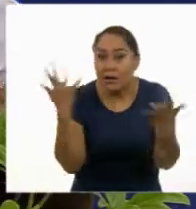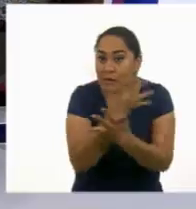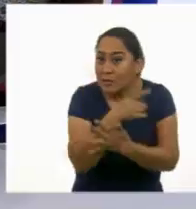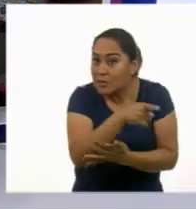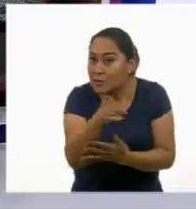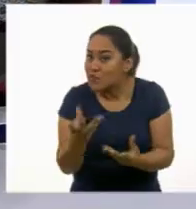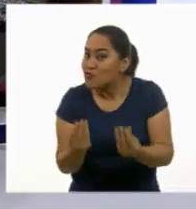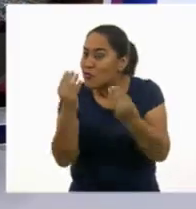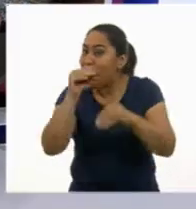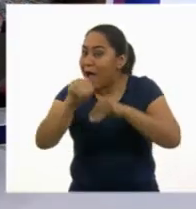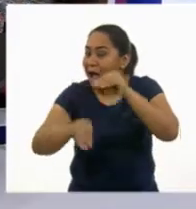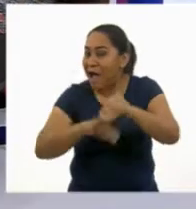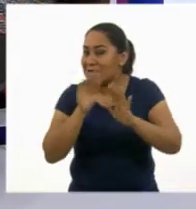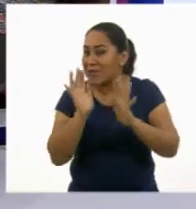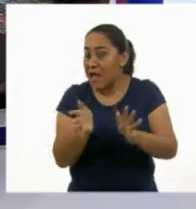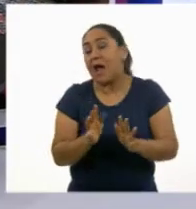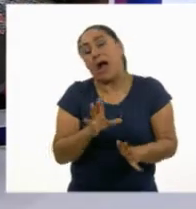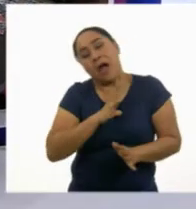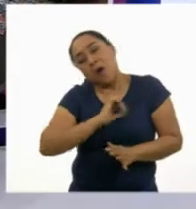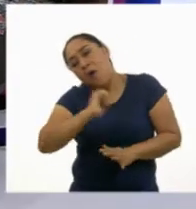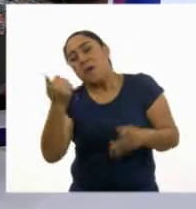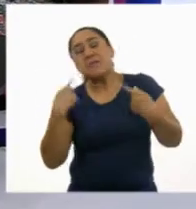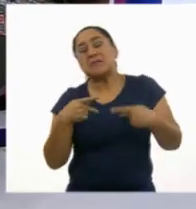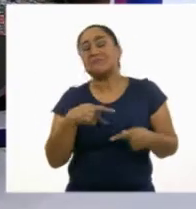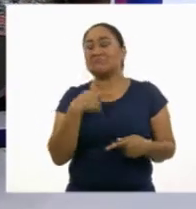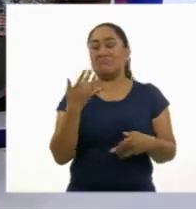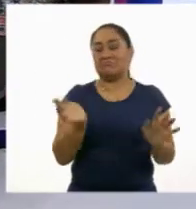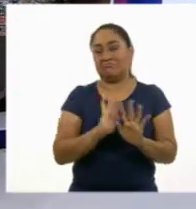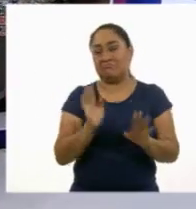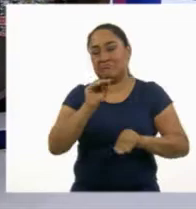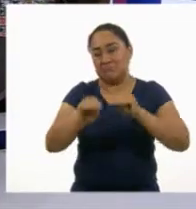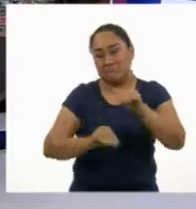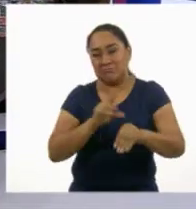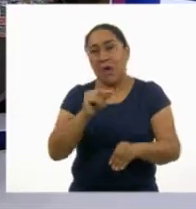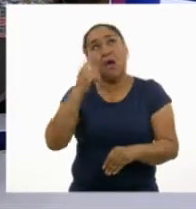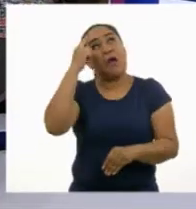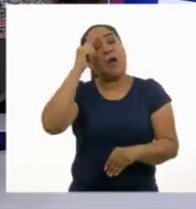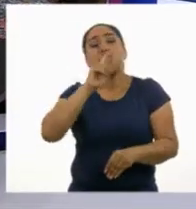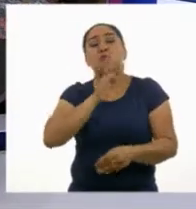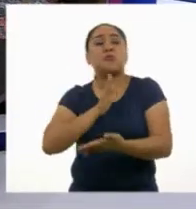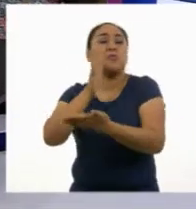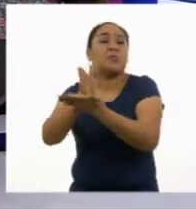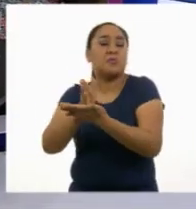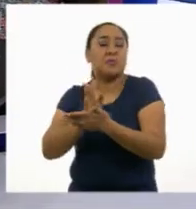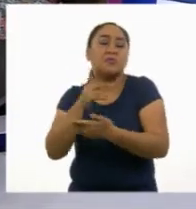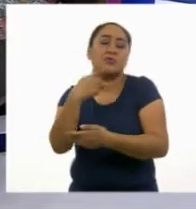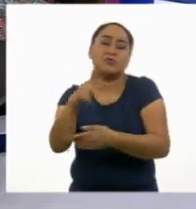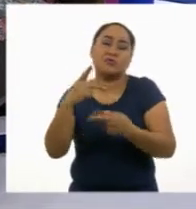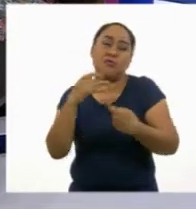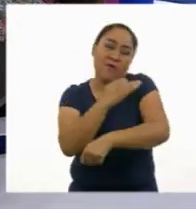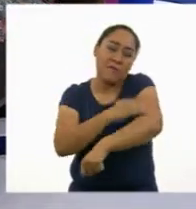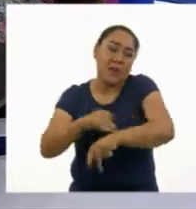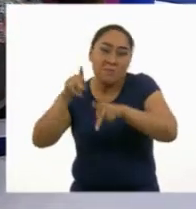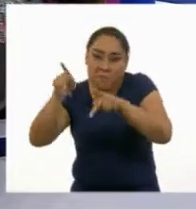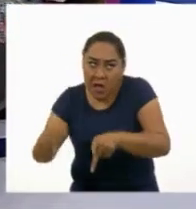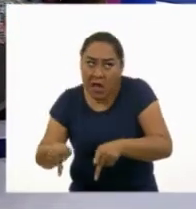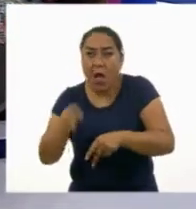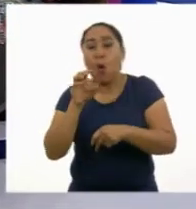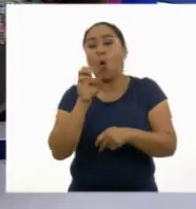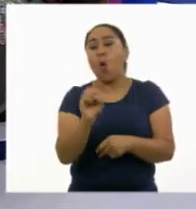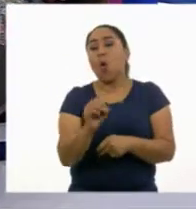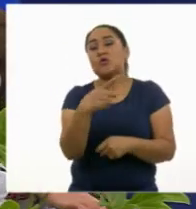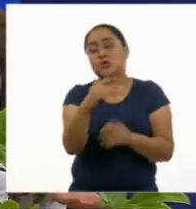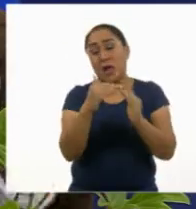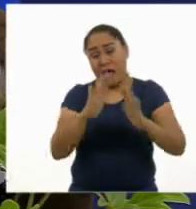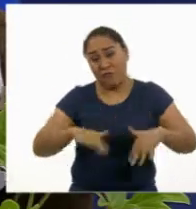Aunque tal vez haya personas que no ponen ofrendas en su casa. Tal vez vayan a visitar a sus difuntos a un panteón o pongan flores de cempasúchila afuera de